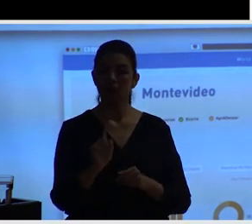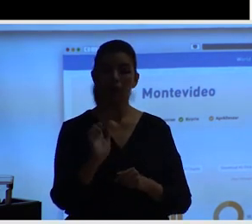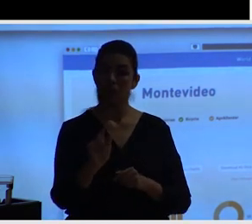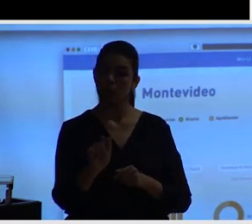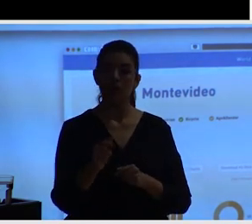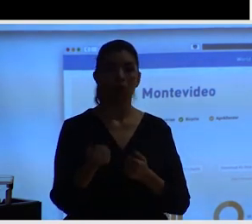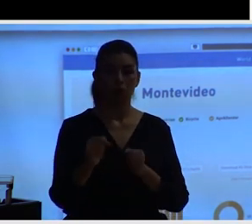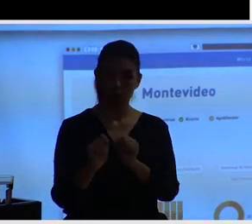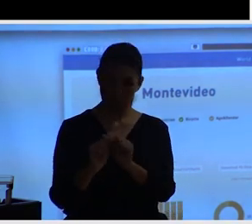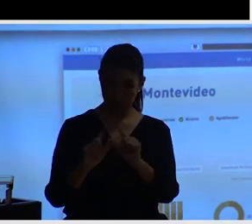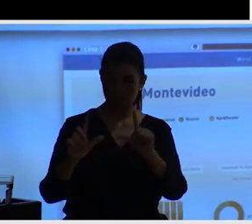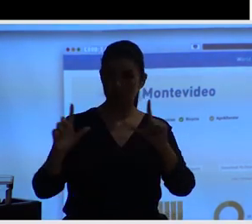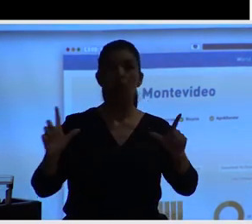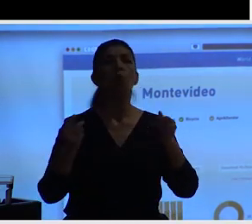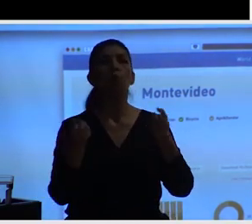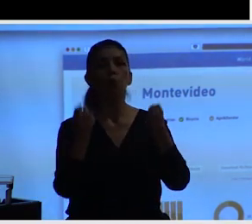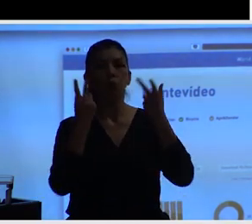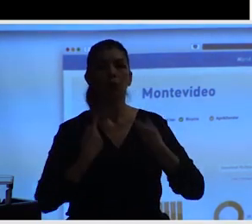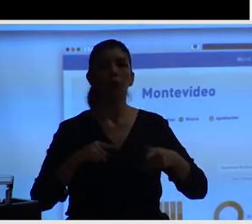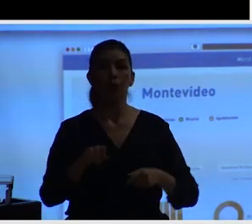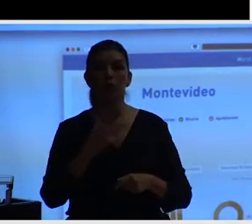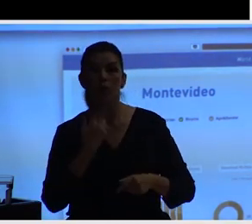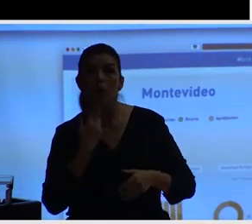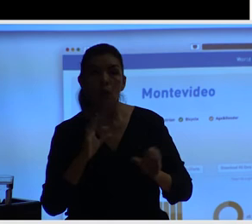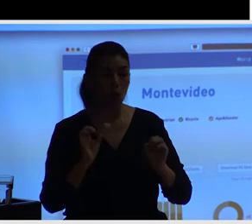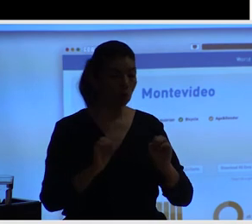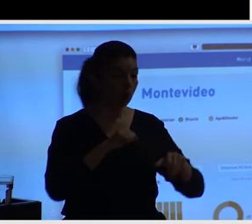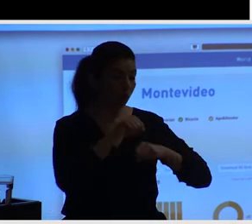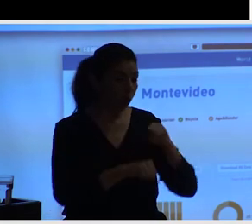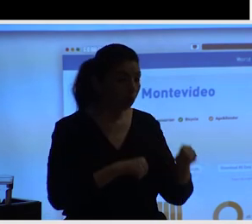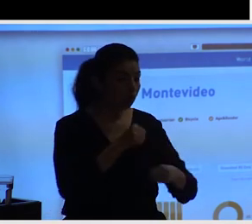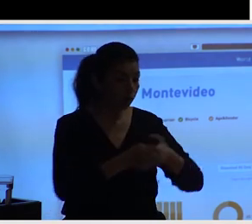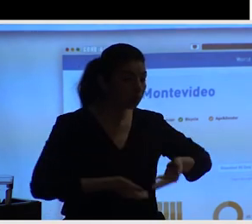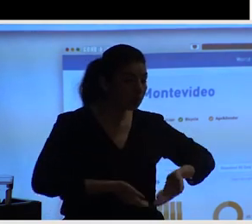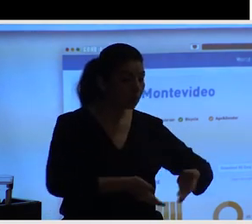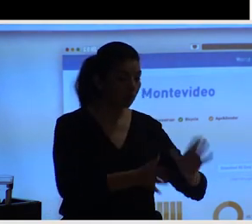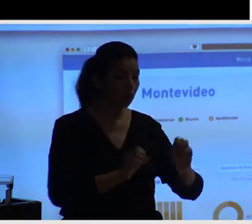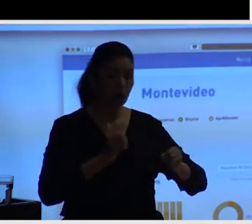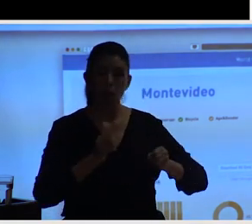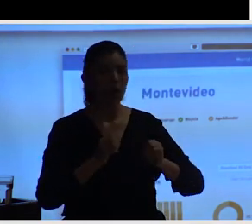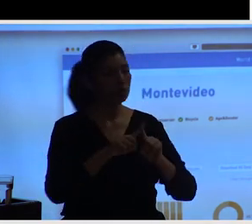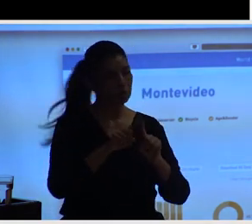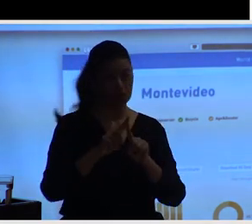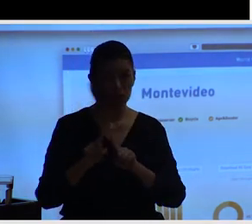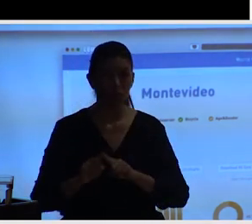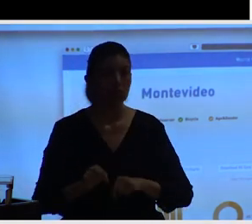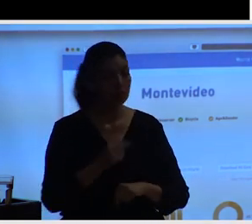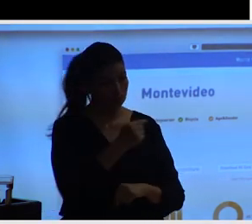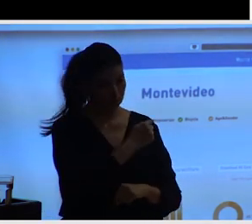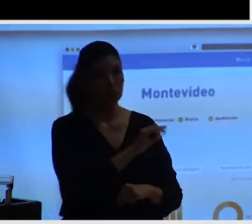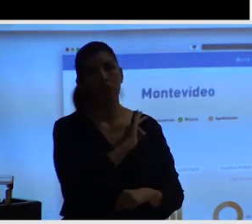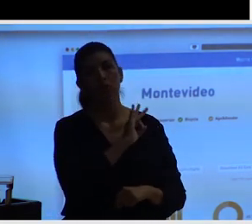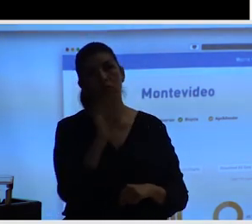bicicletas en la calle, en los fines de semana, en los días de semana, y todo esto